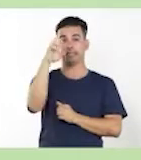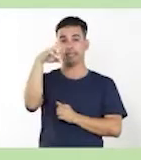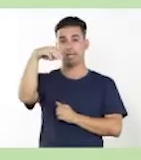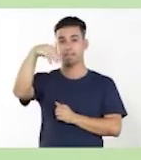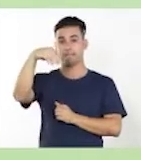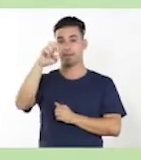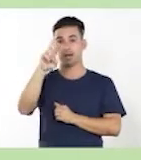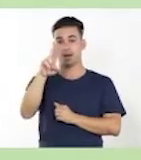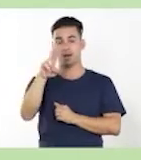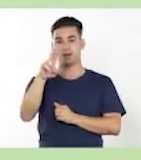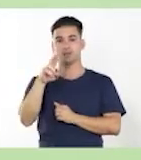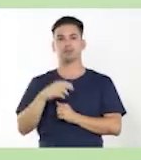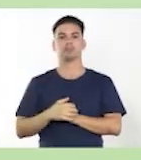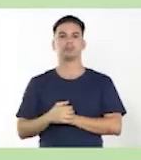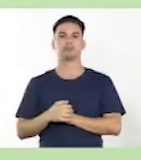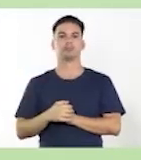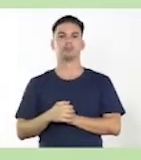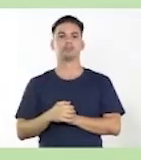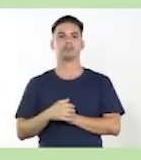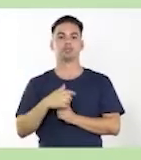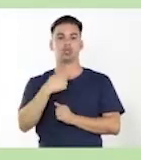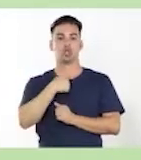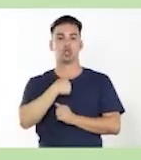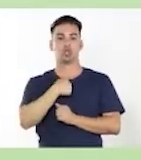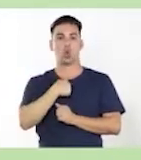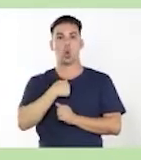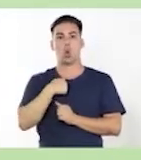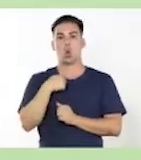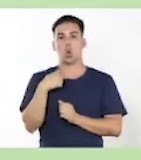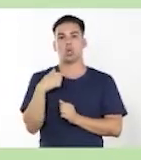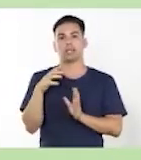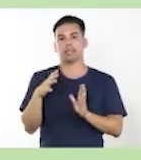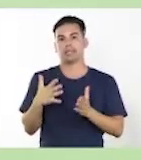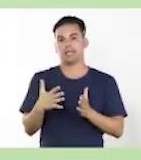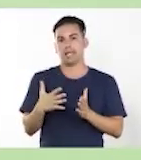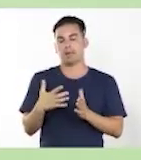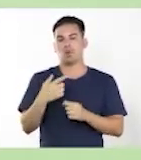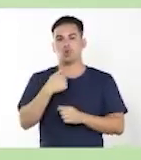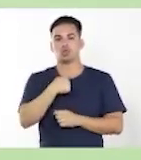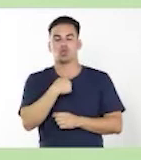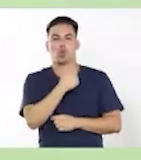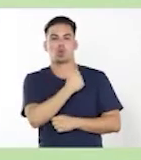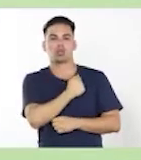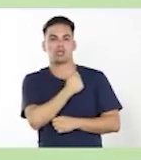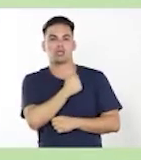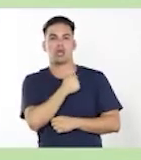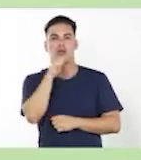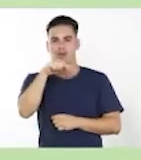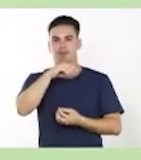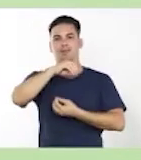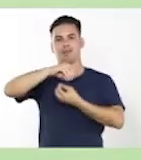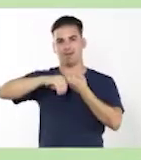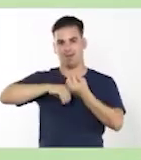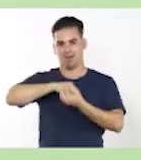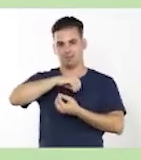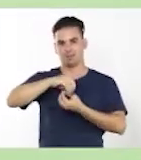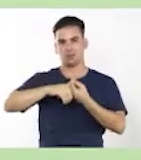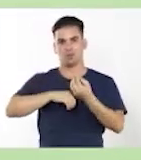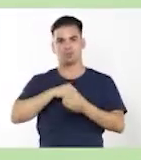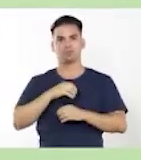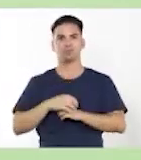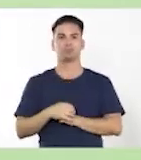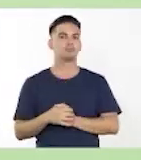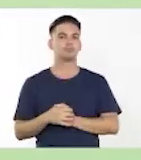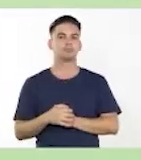temo, pues después cuando yo digo yo quiero, ahí hay un cambio. Porque si no debía decir